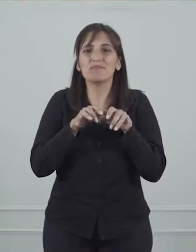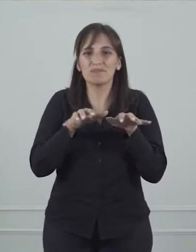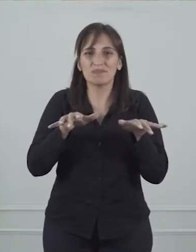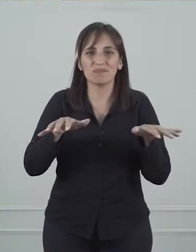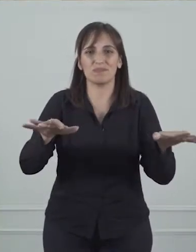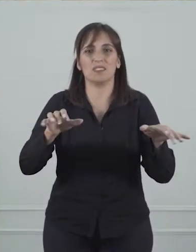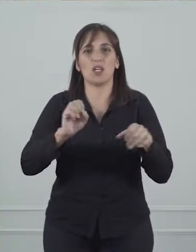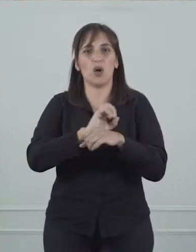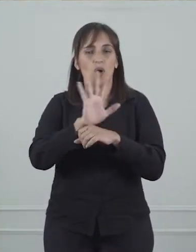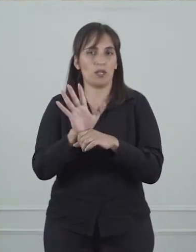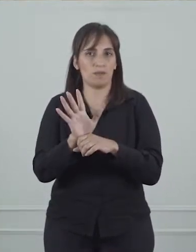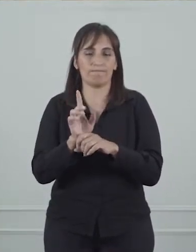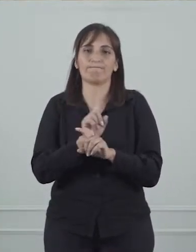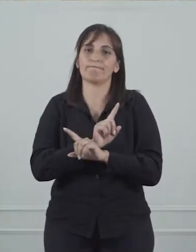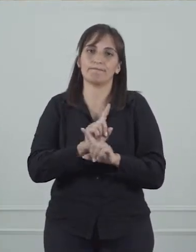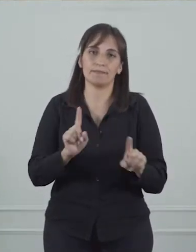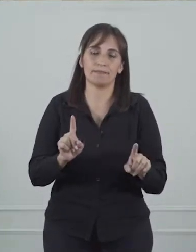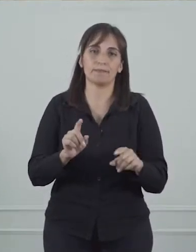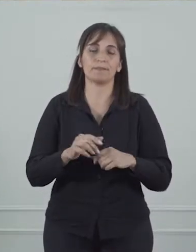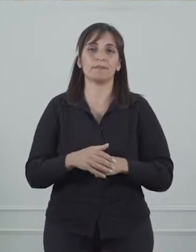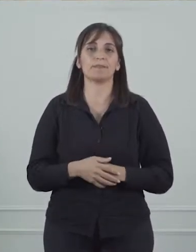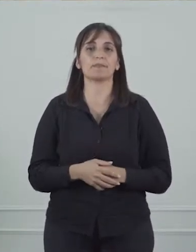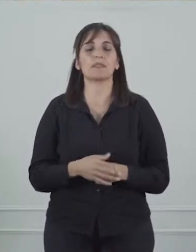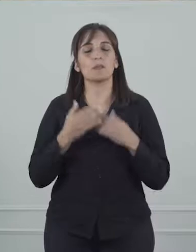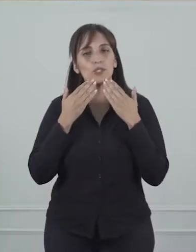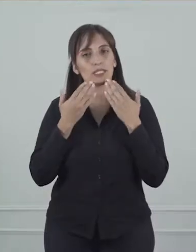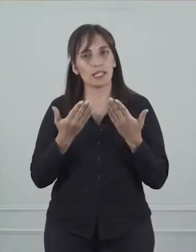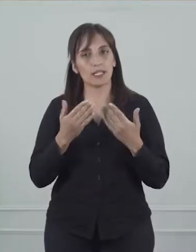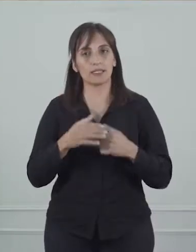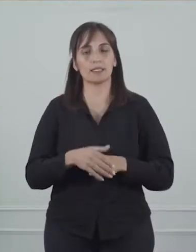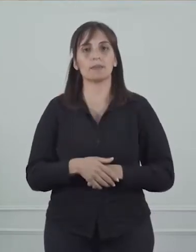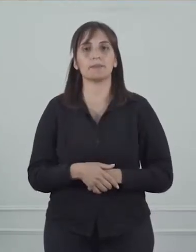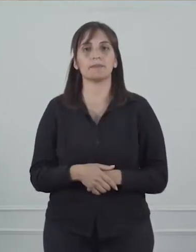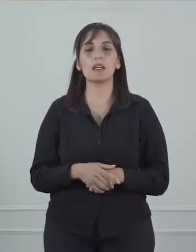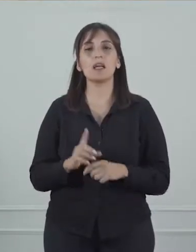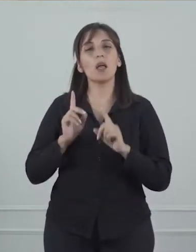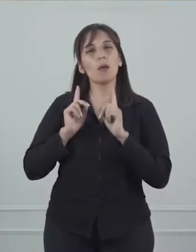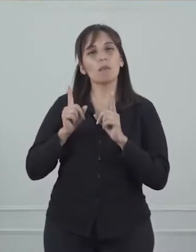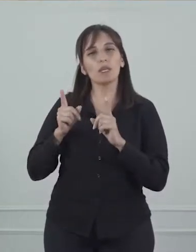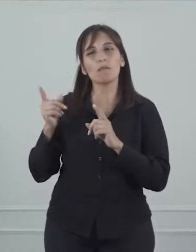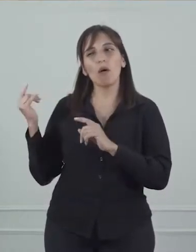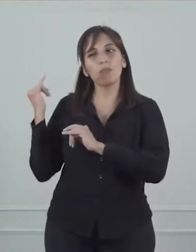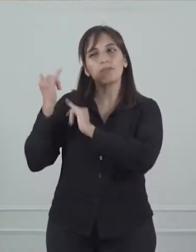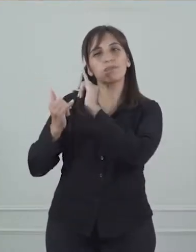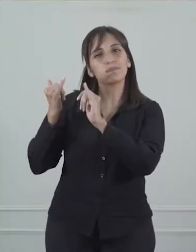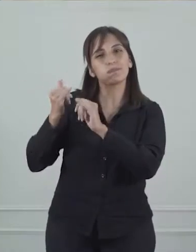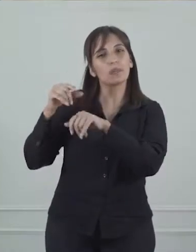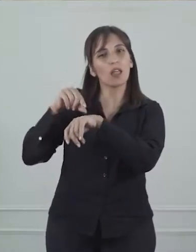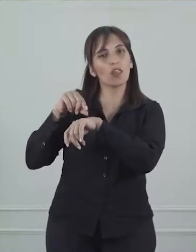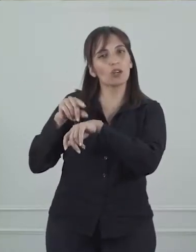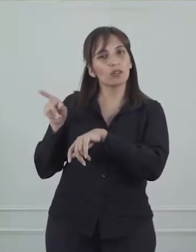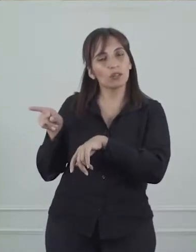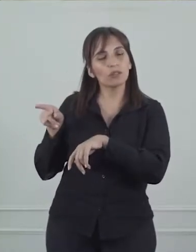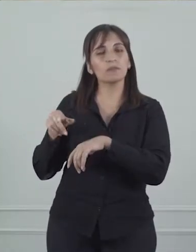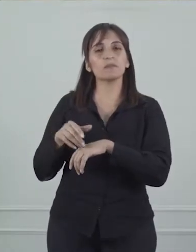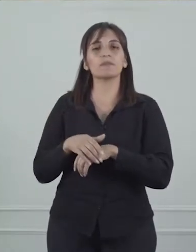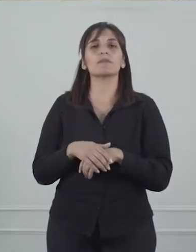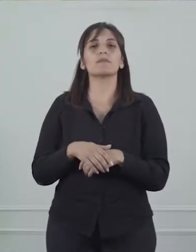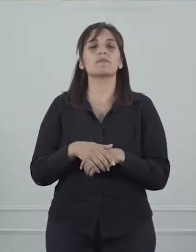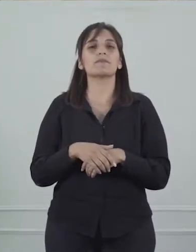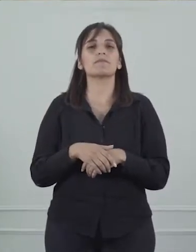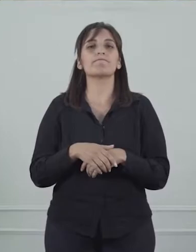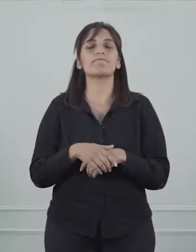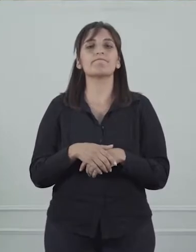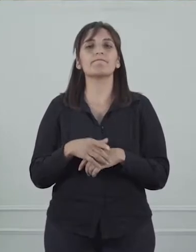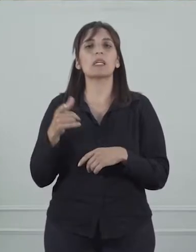extendiéndose en nuestro territorio. Muchas gracias. Como podemos escuchar al doctor, está en